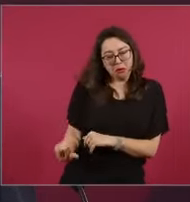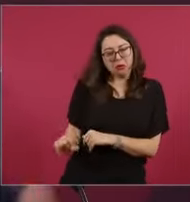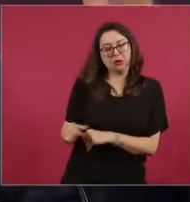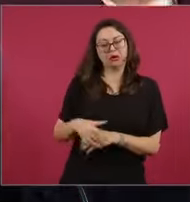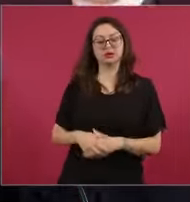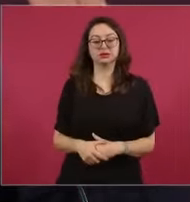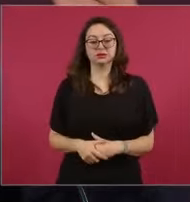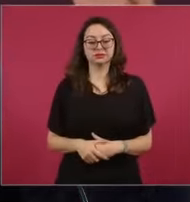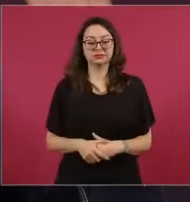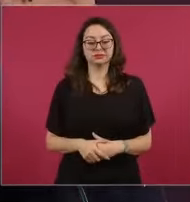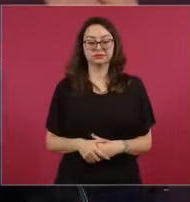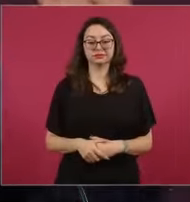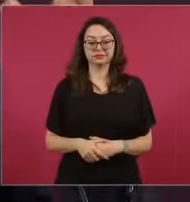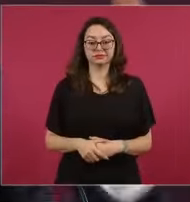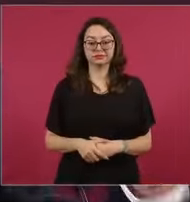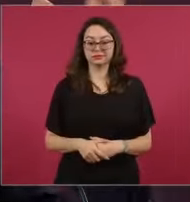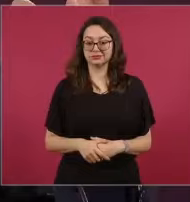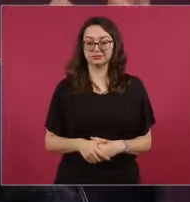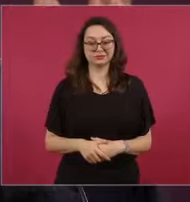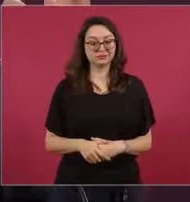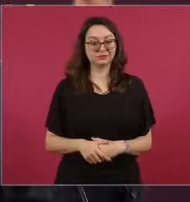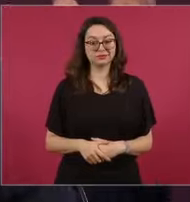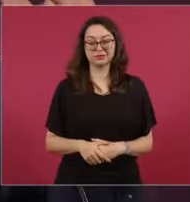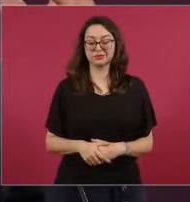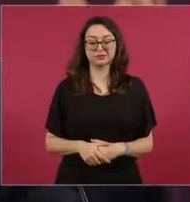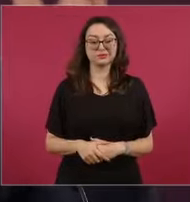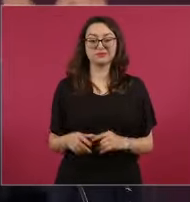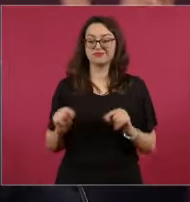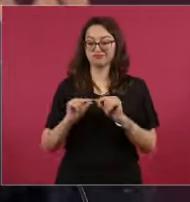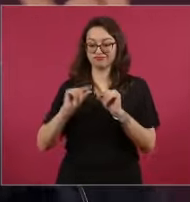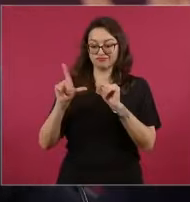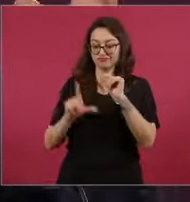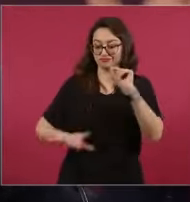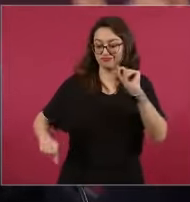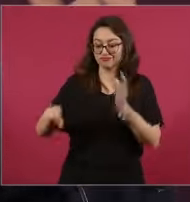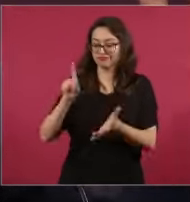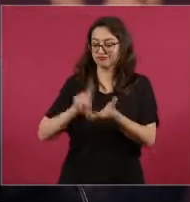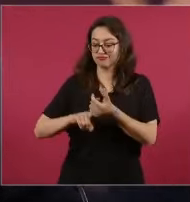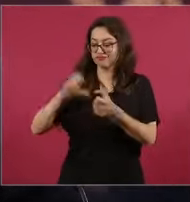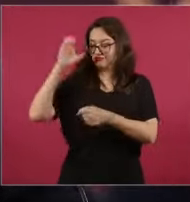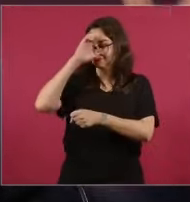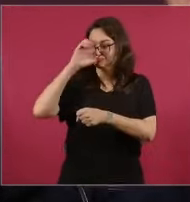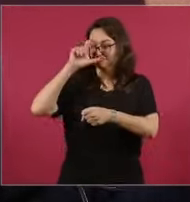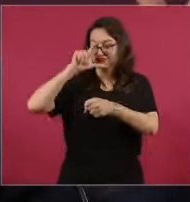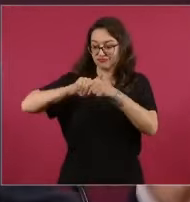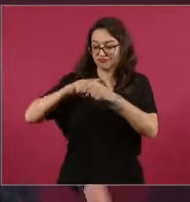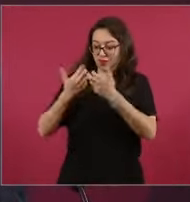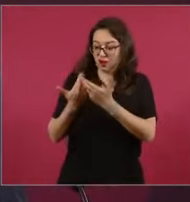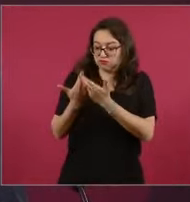cuando México es una potencia cultural en el mundo.